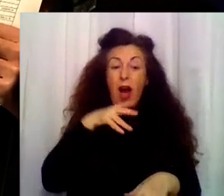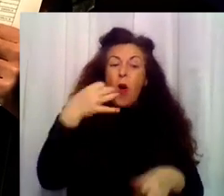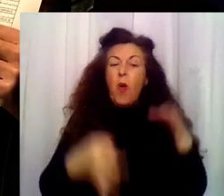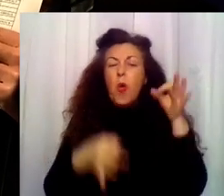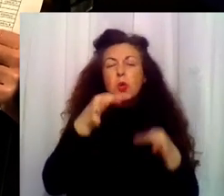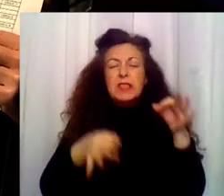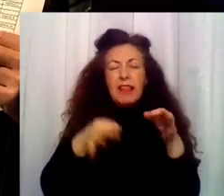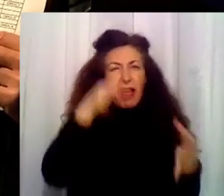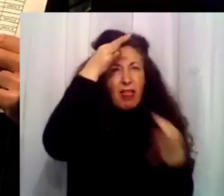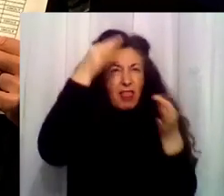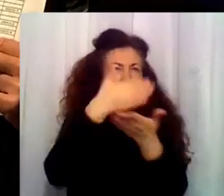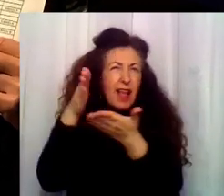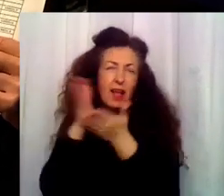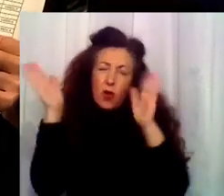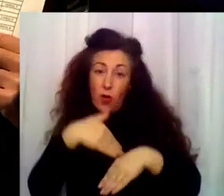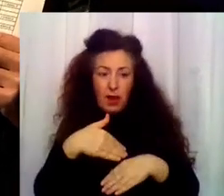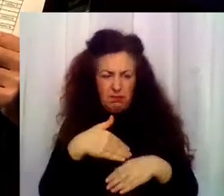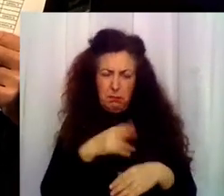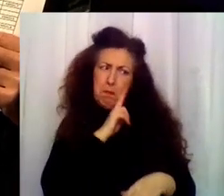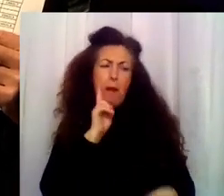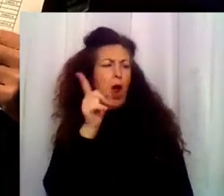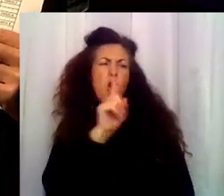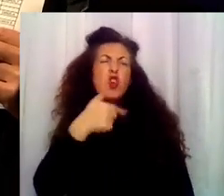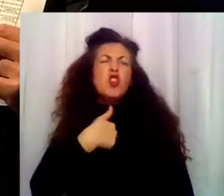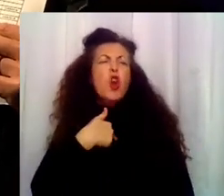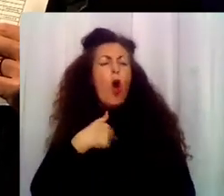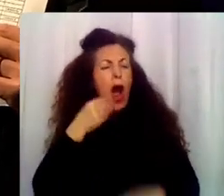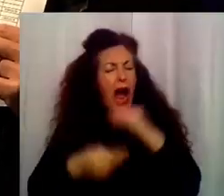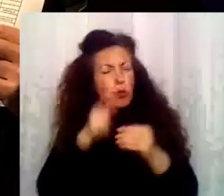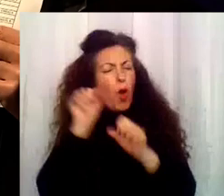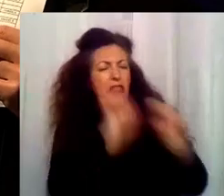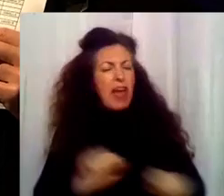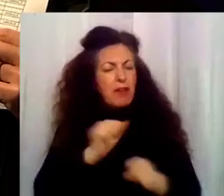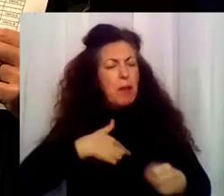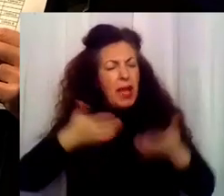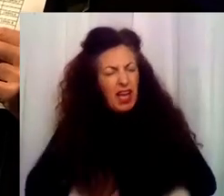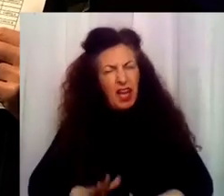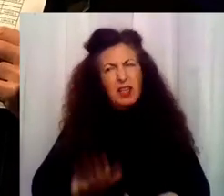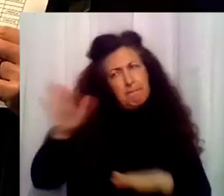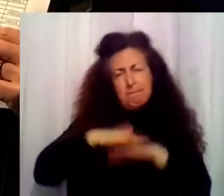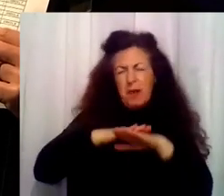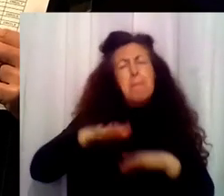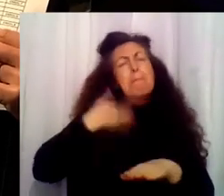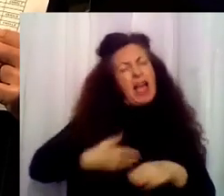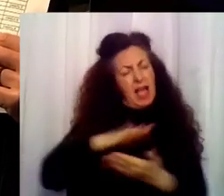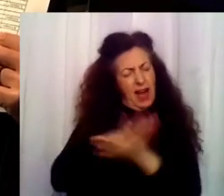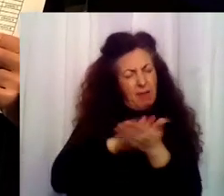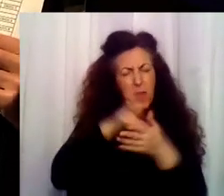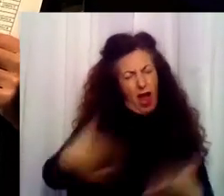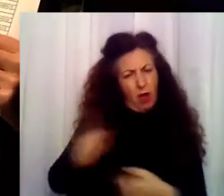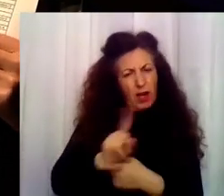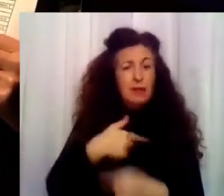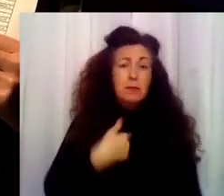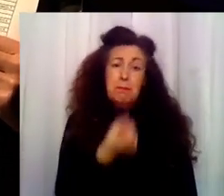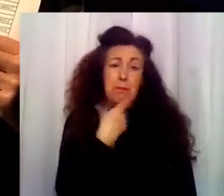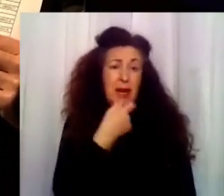matiza. No, no, no. Nosotros actuamos en defensa de nuestro hijo. Bueno, mira, vamos a dejar esto para mañana, ¿eh? No te aceleres ahora. Sin orfidal.